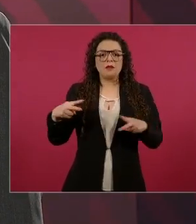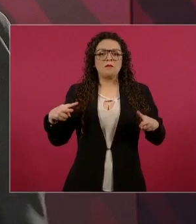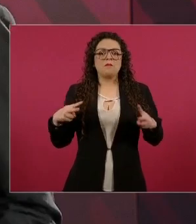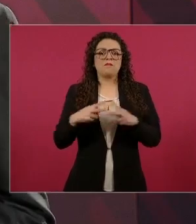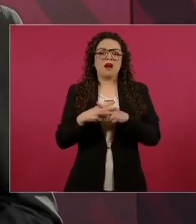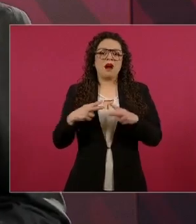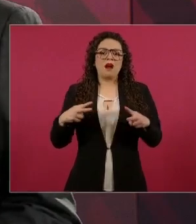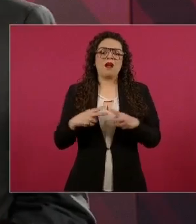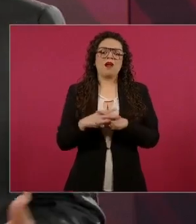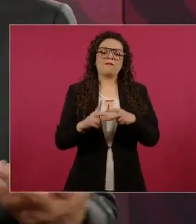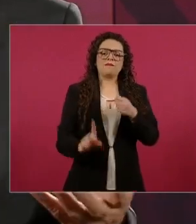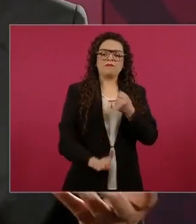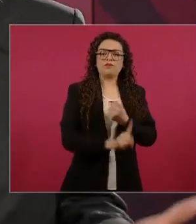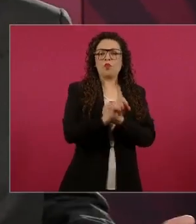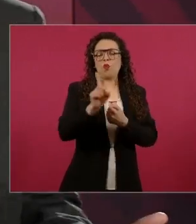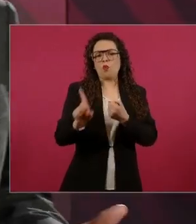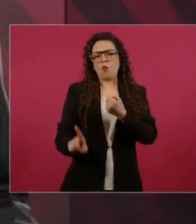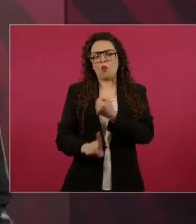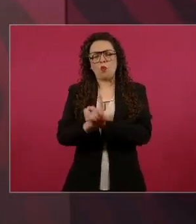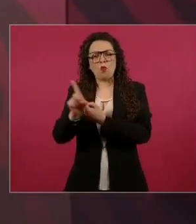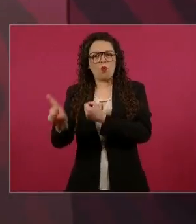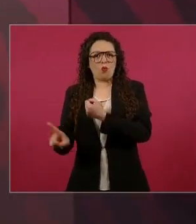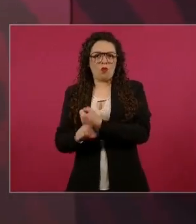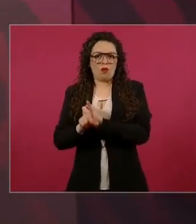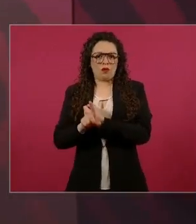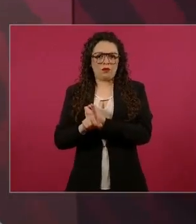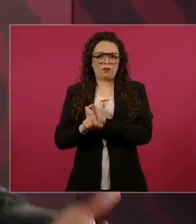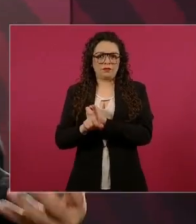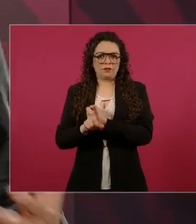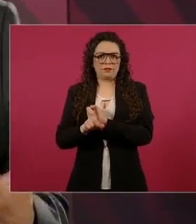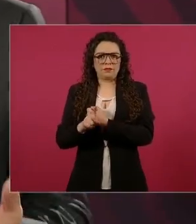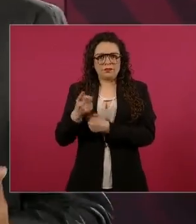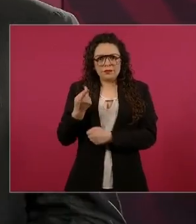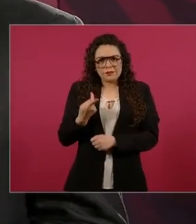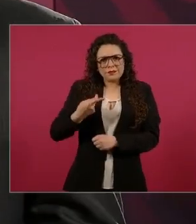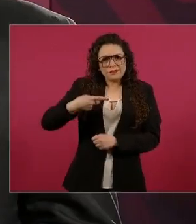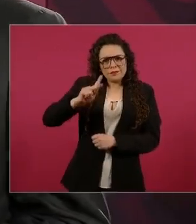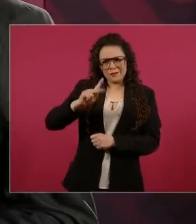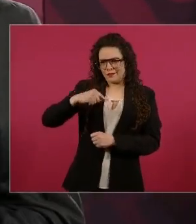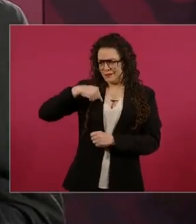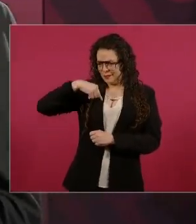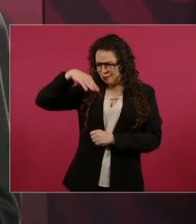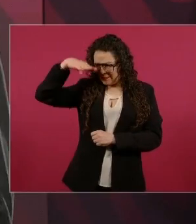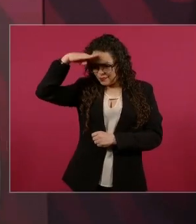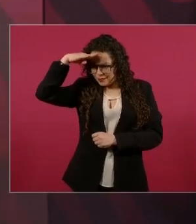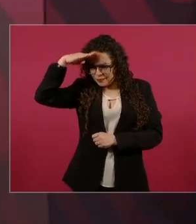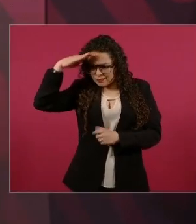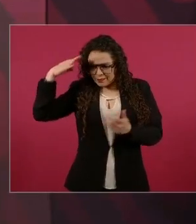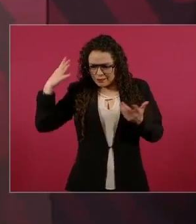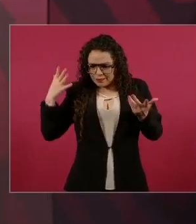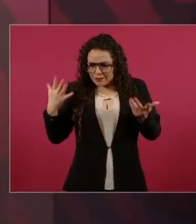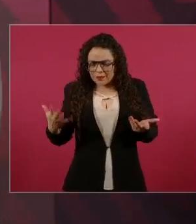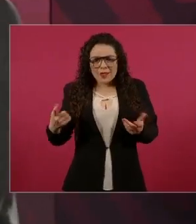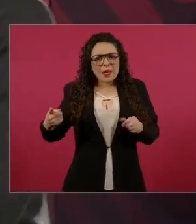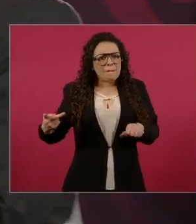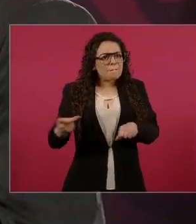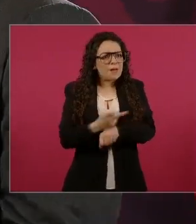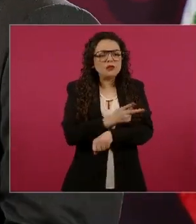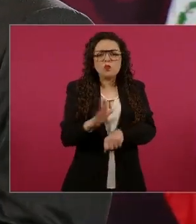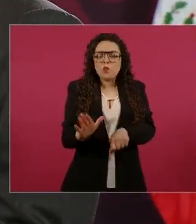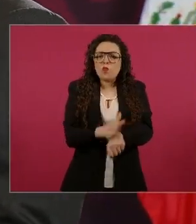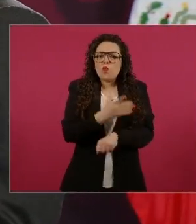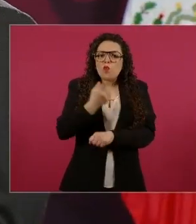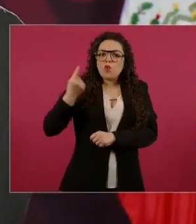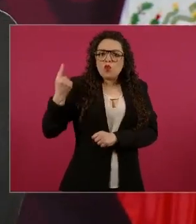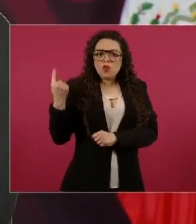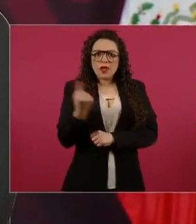Entonces, ¿qué fue lo que pasó? ¿Por qué se volvió Guanajuato uno de los